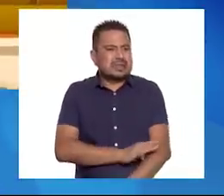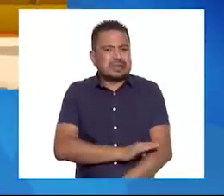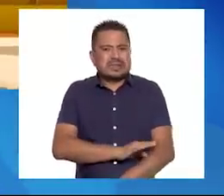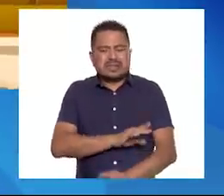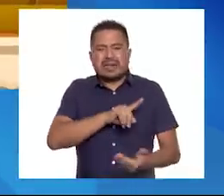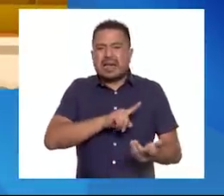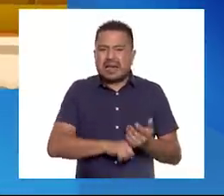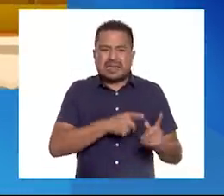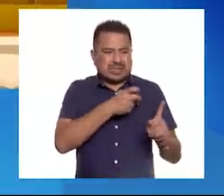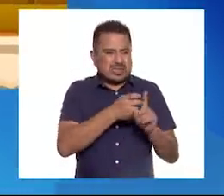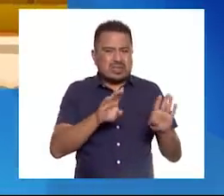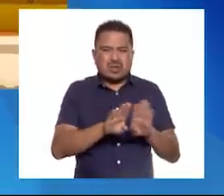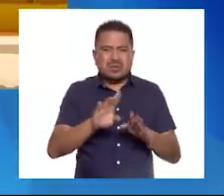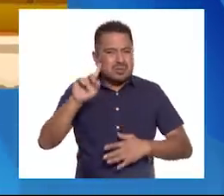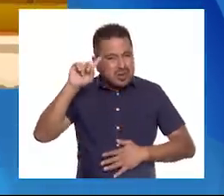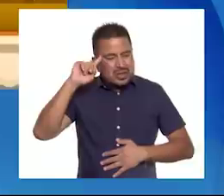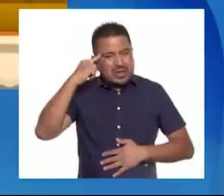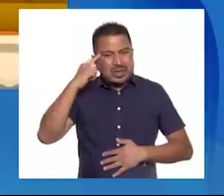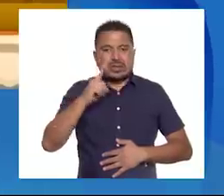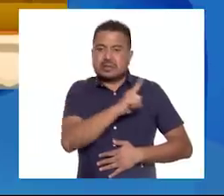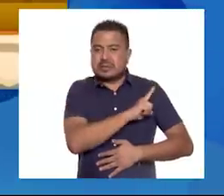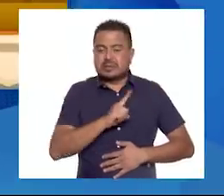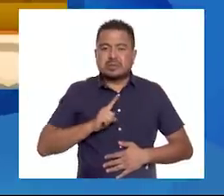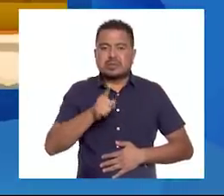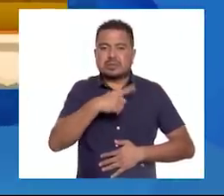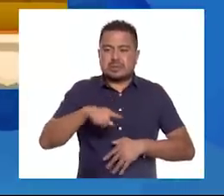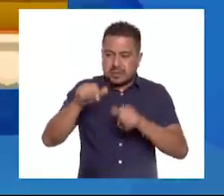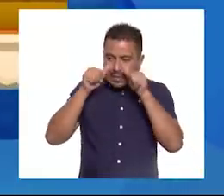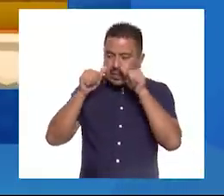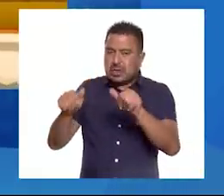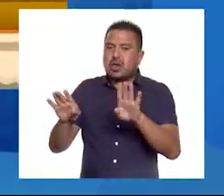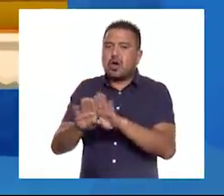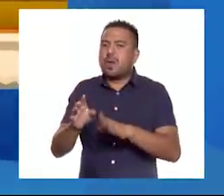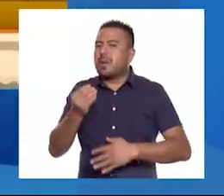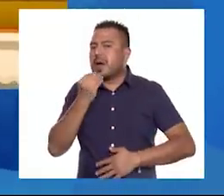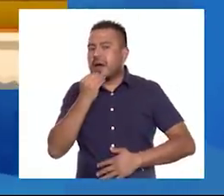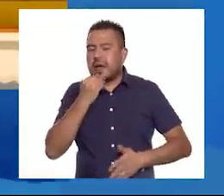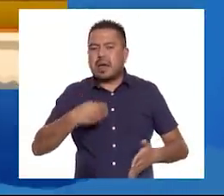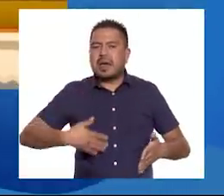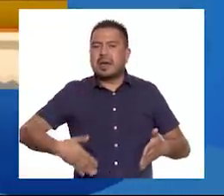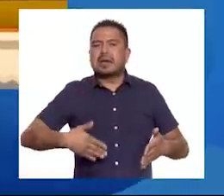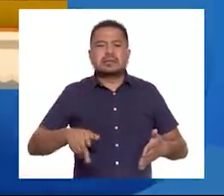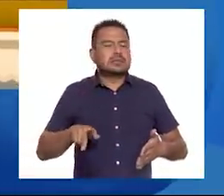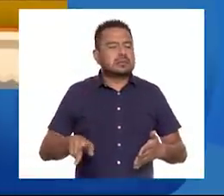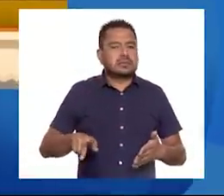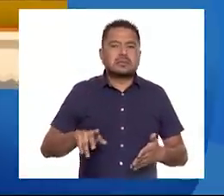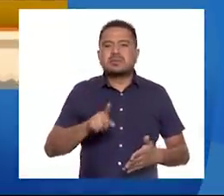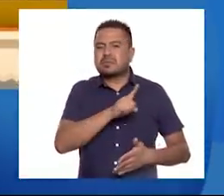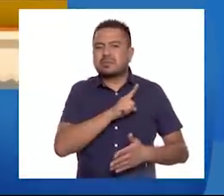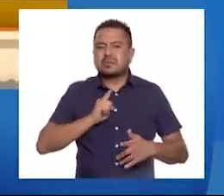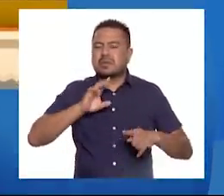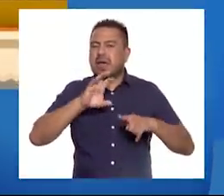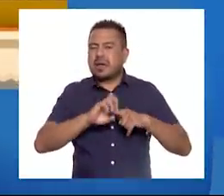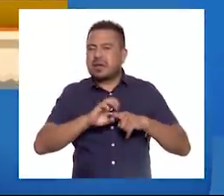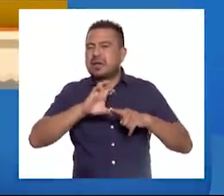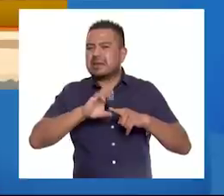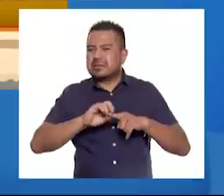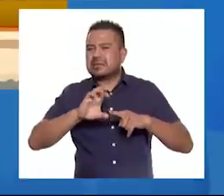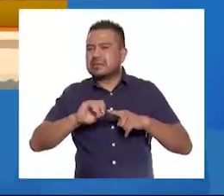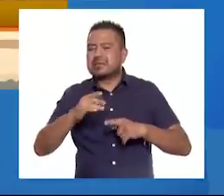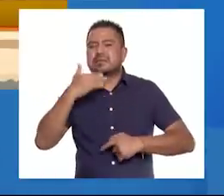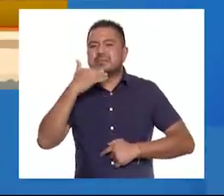aflictivas como el enojo debemos tratarlas como la comida. Tenemos que masticarlas muy bien,